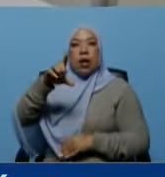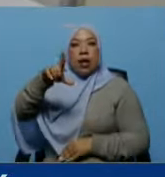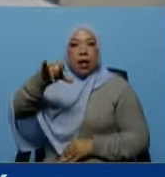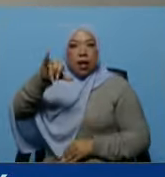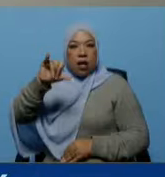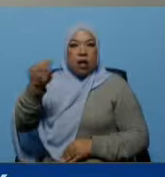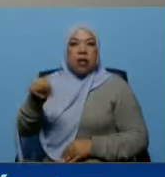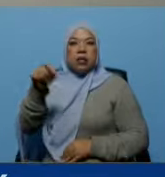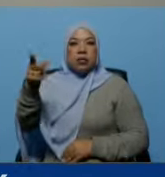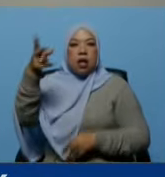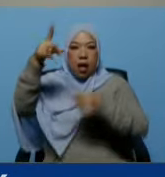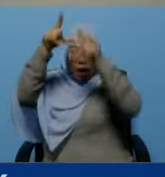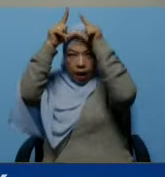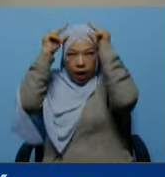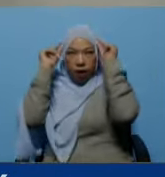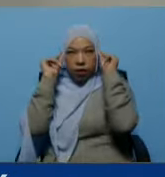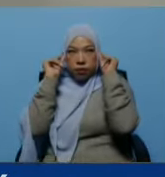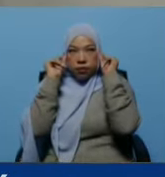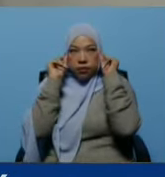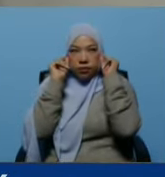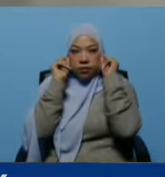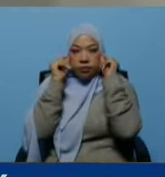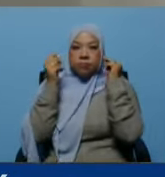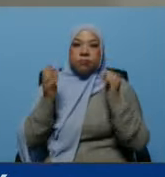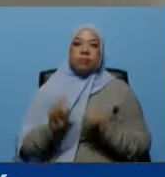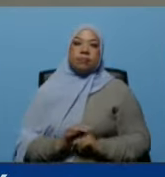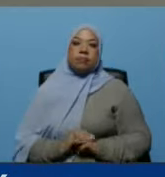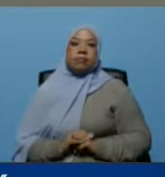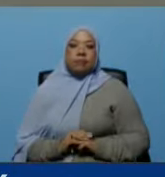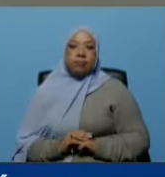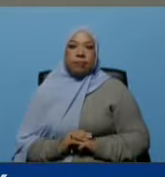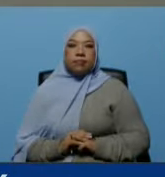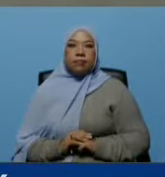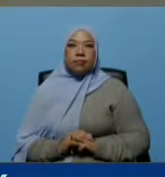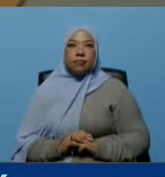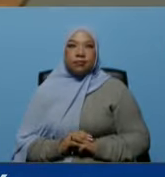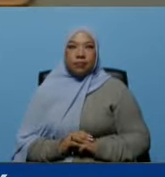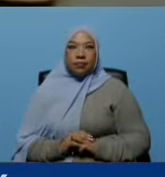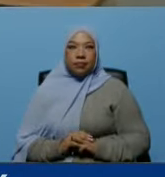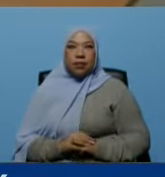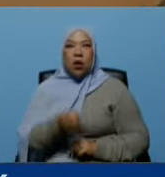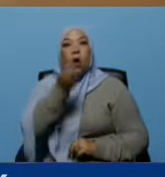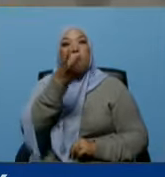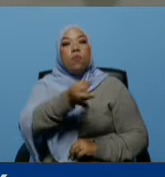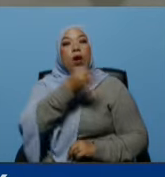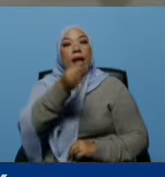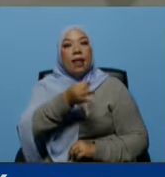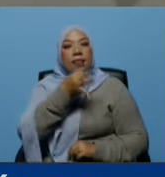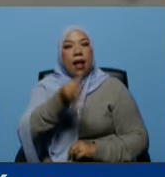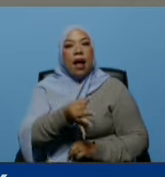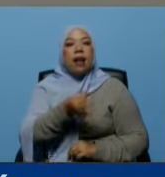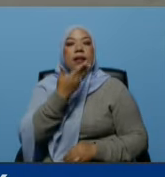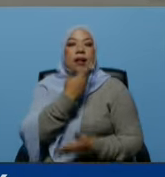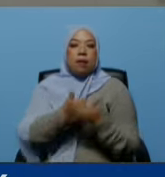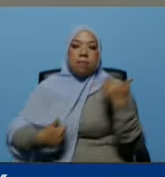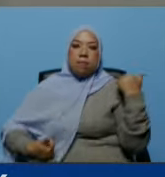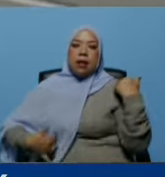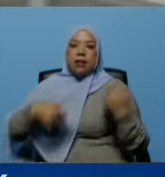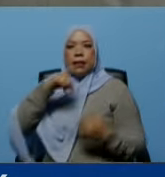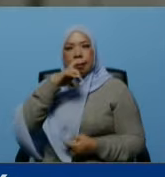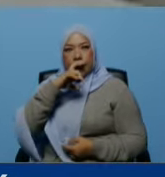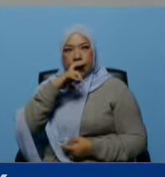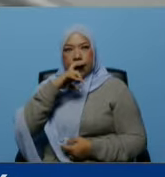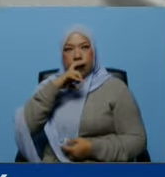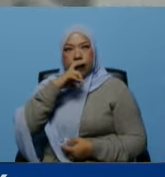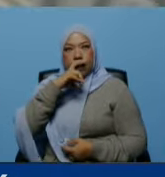enfermera entregada a nuestra población buenas tardes presidente aquí